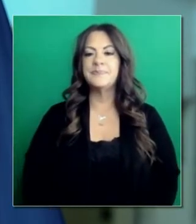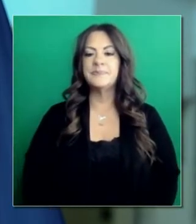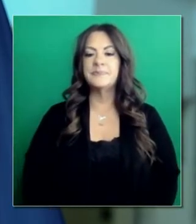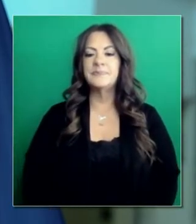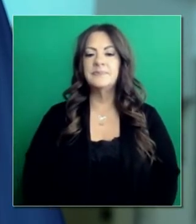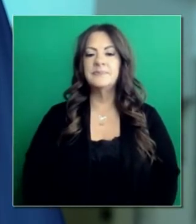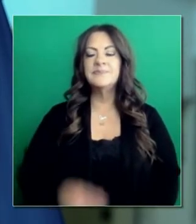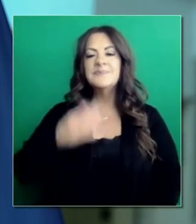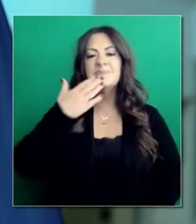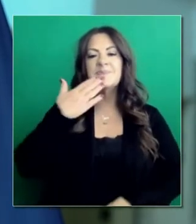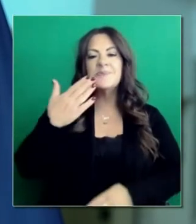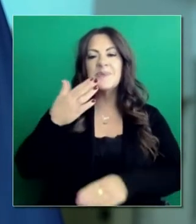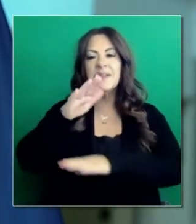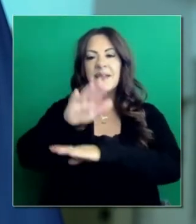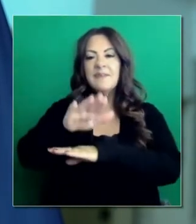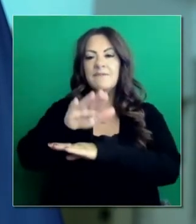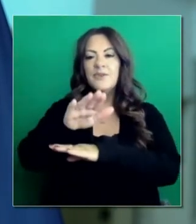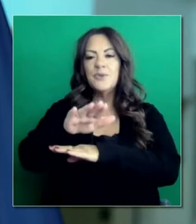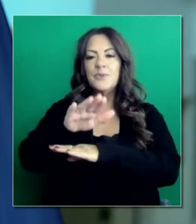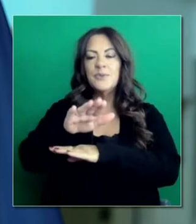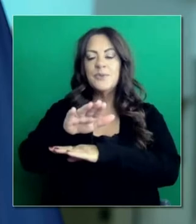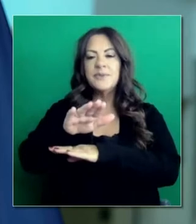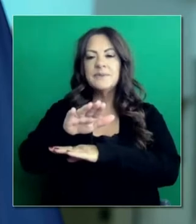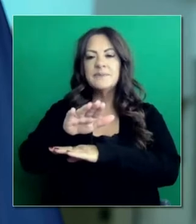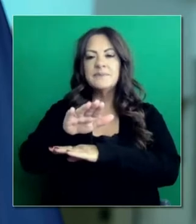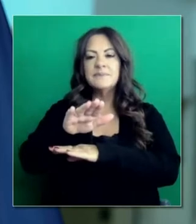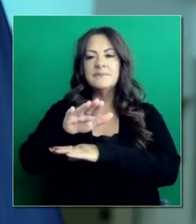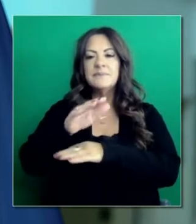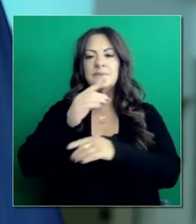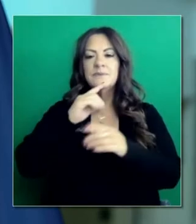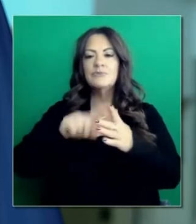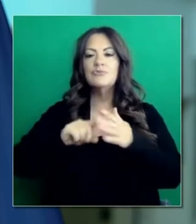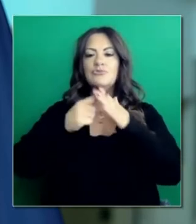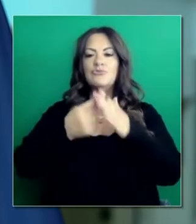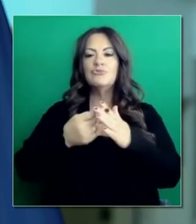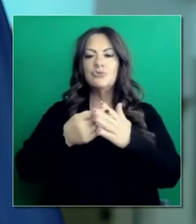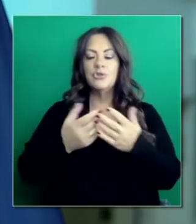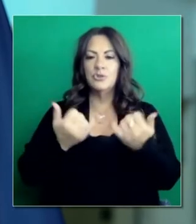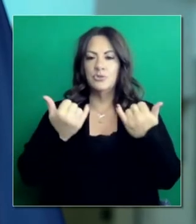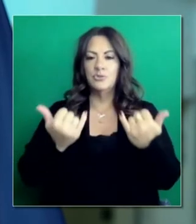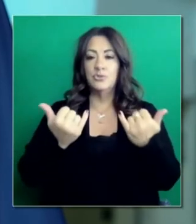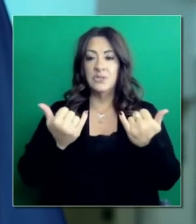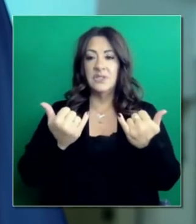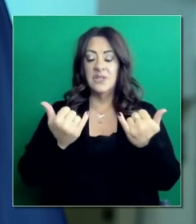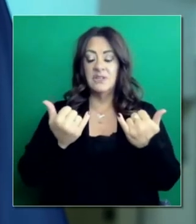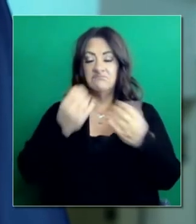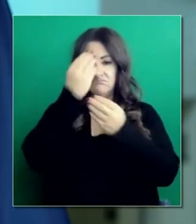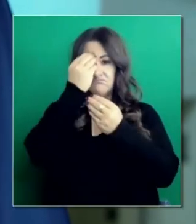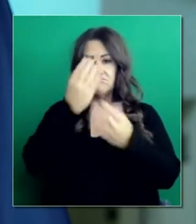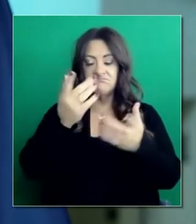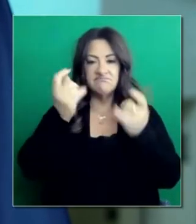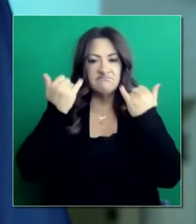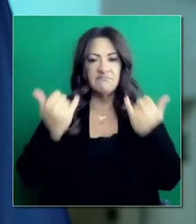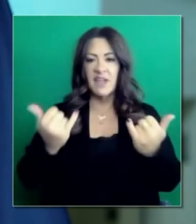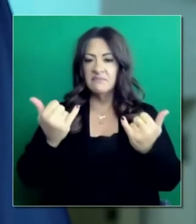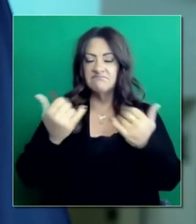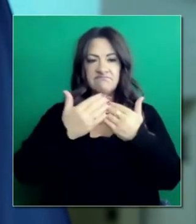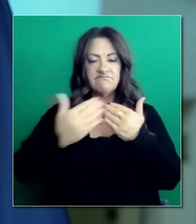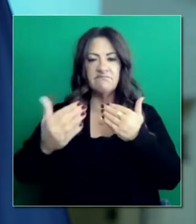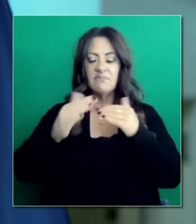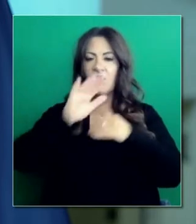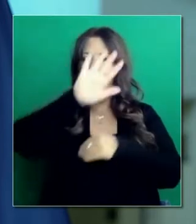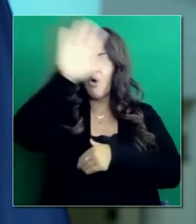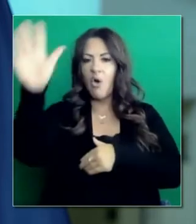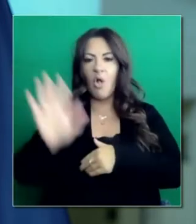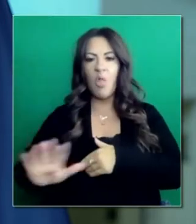Buenas tardes a todos, voy a empezar de una vez con la noticia del día, efectivo inmediatamente todas las regiones en el estado de